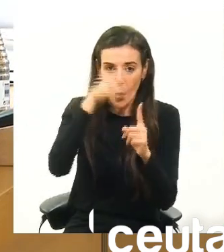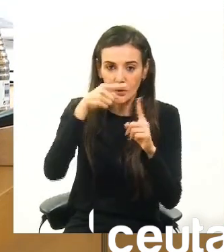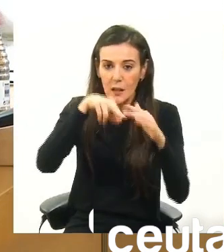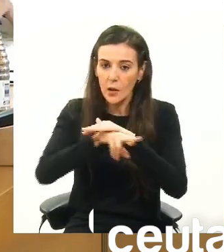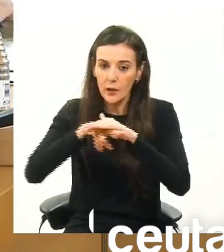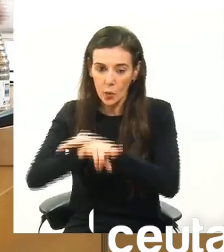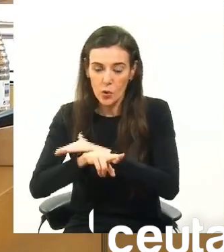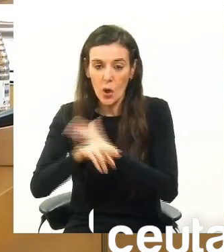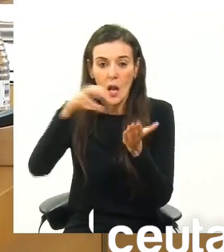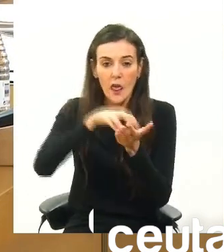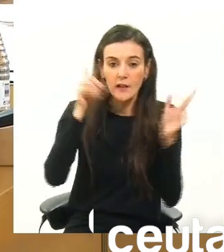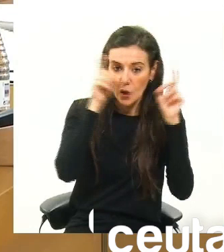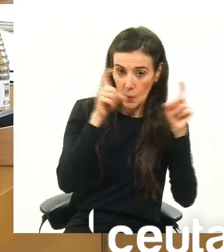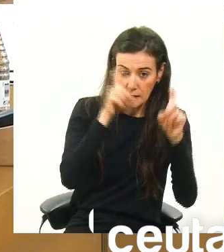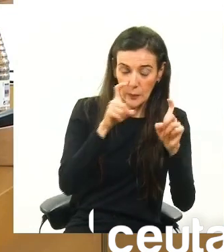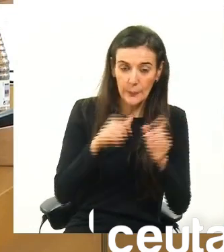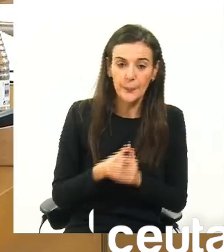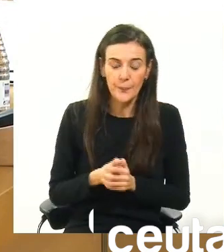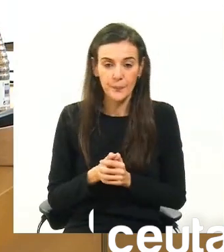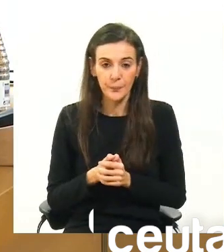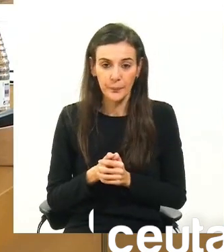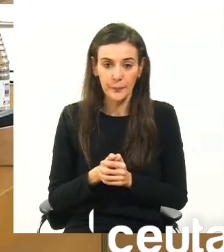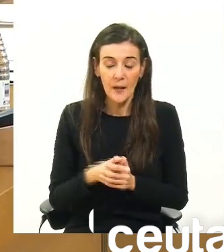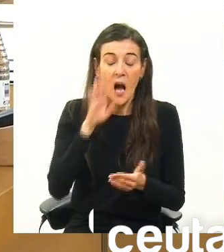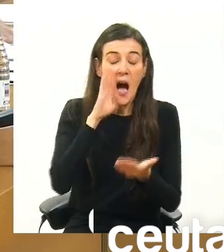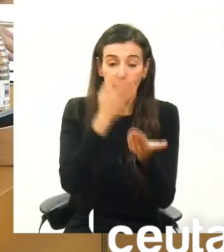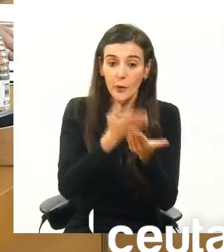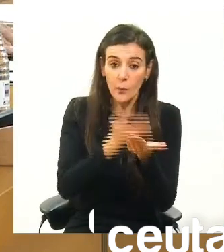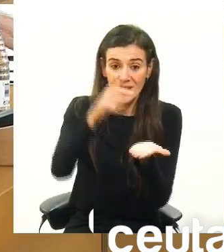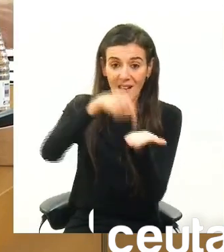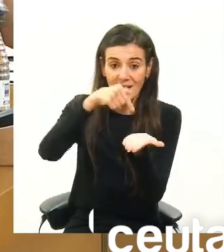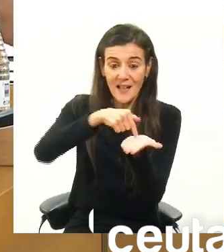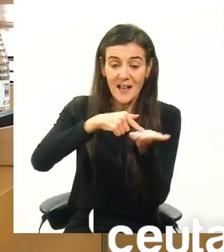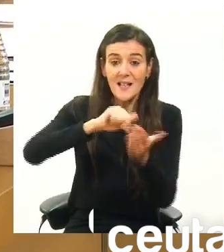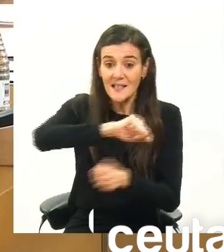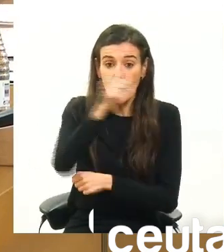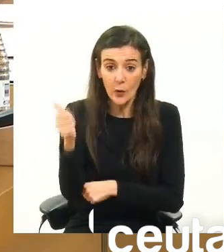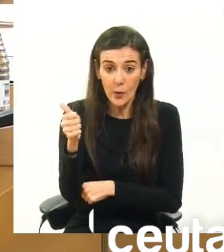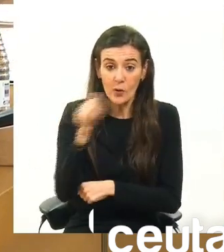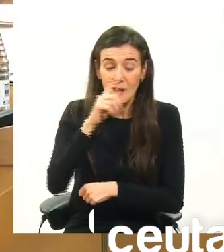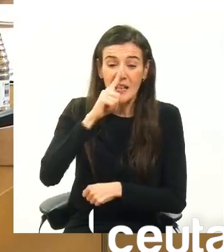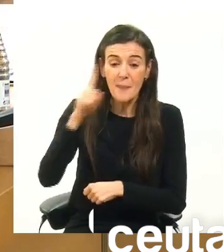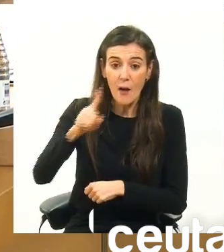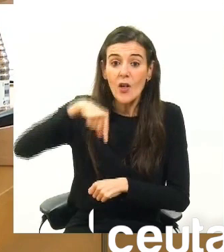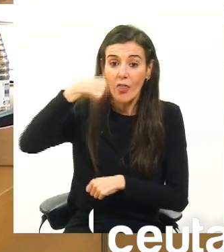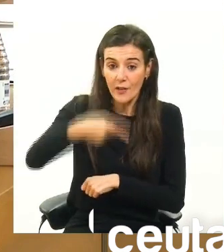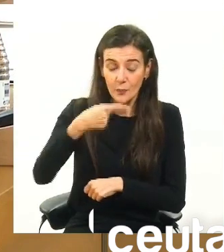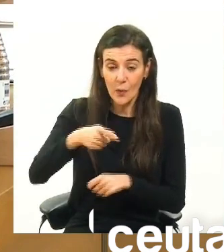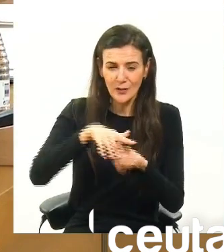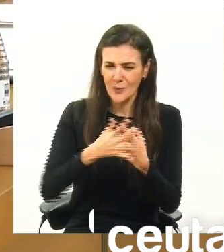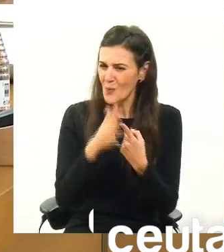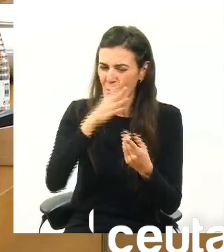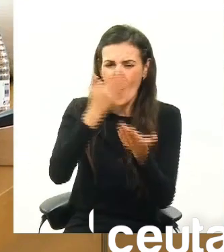recursos en los centros educativos. Esa propuesta se aprobó y más de un año después, como